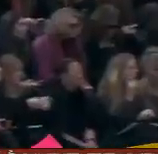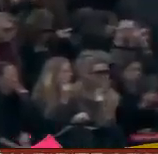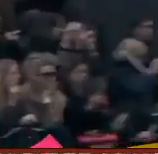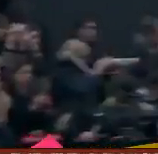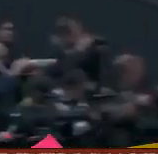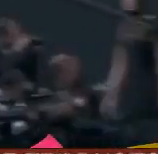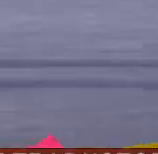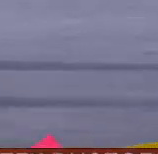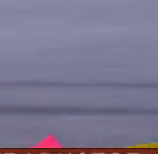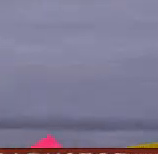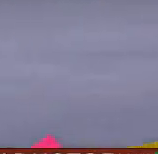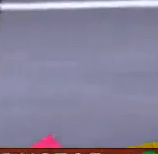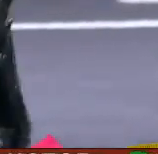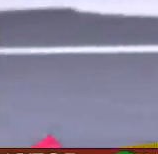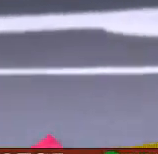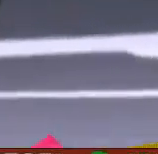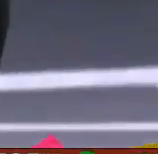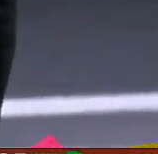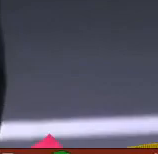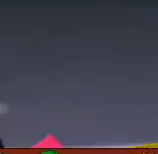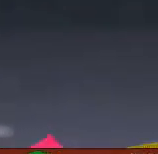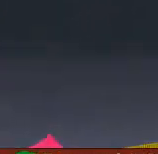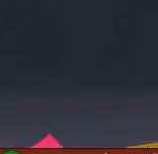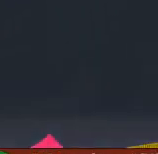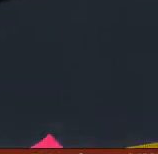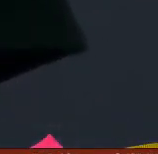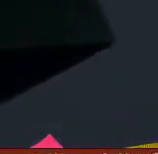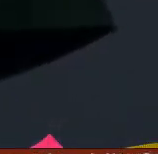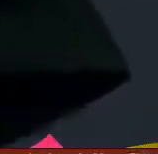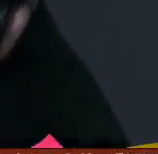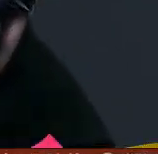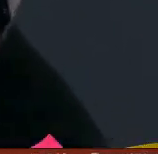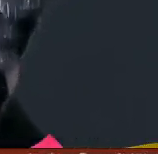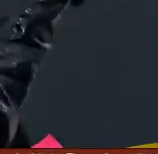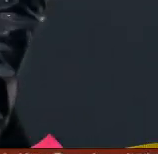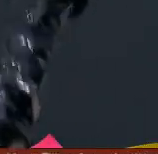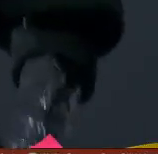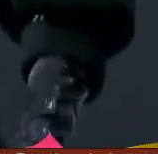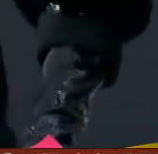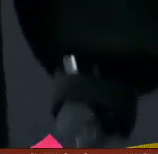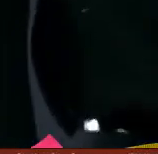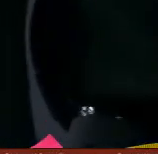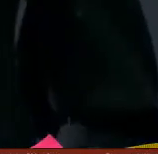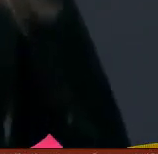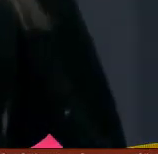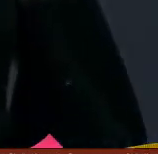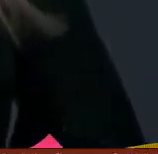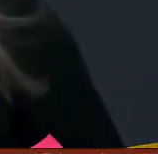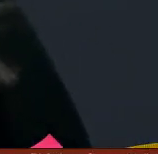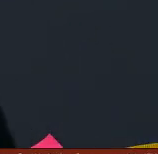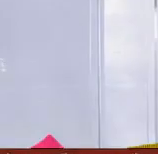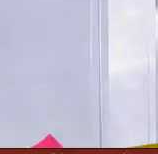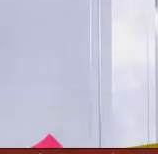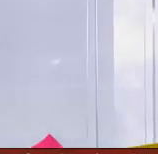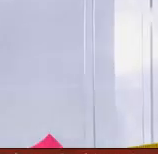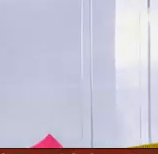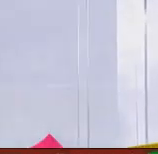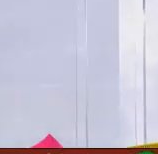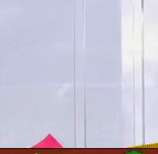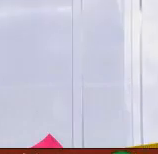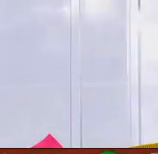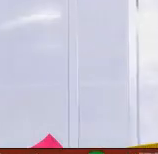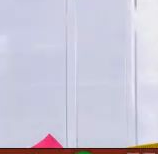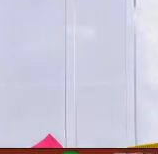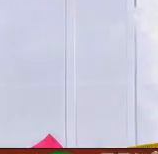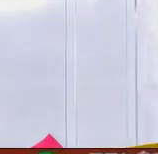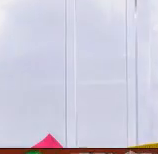la manera en como se aprecia la moda un desfile que tardaba semanas en llegar al público real hoy es transmitido en vivo por internet lo cual atrae una